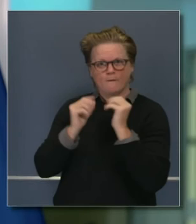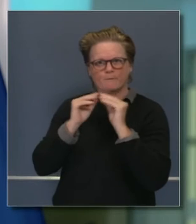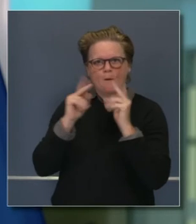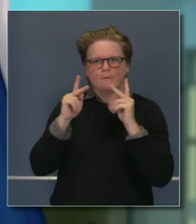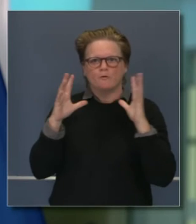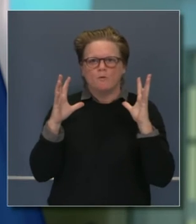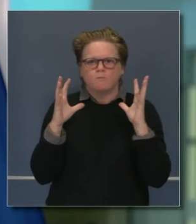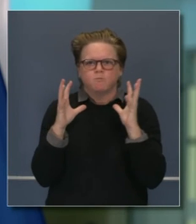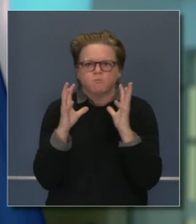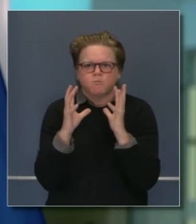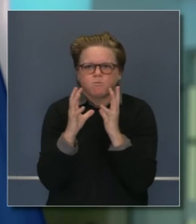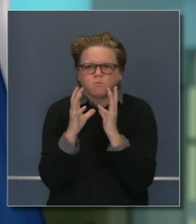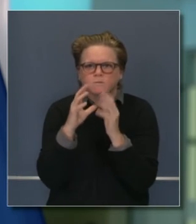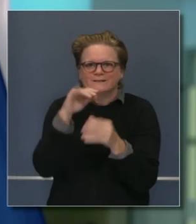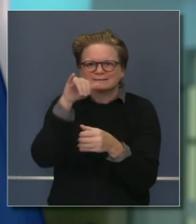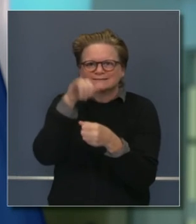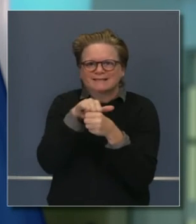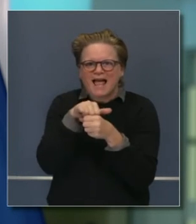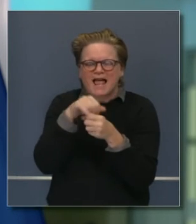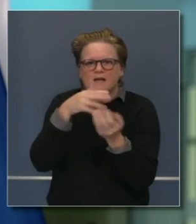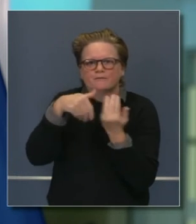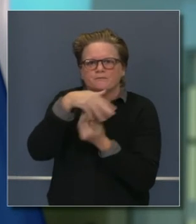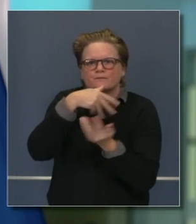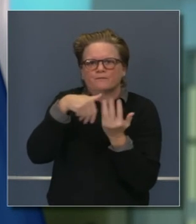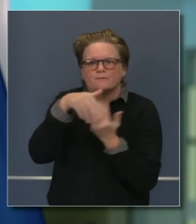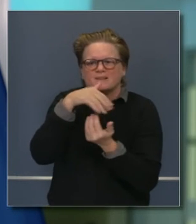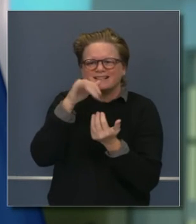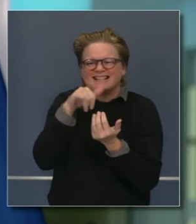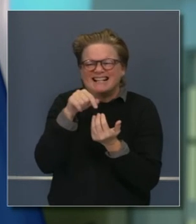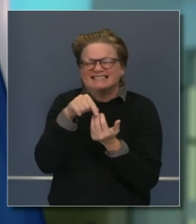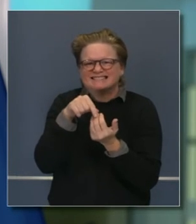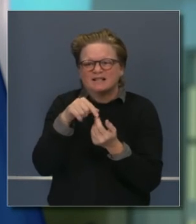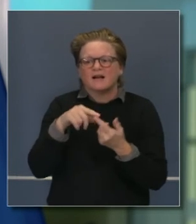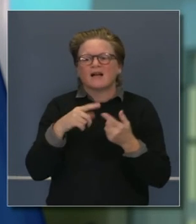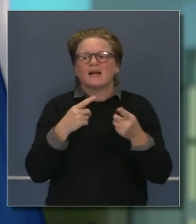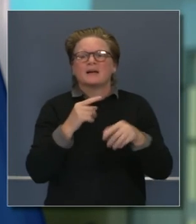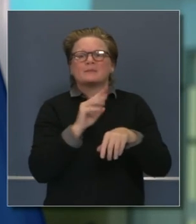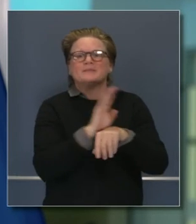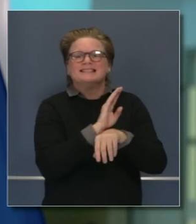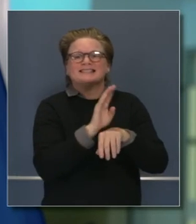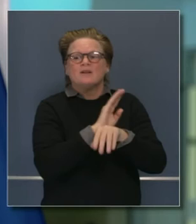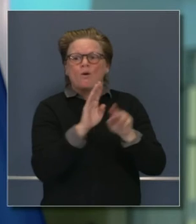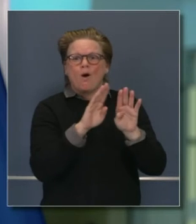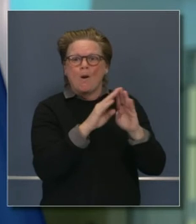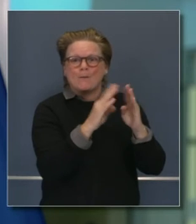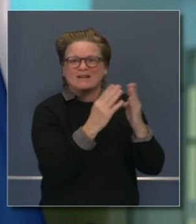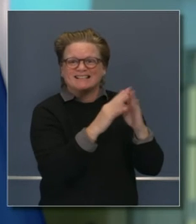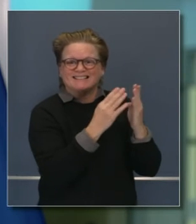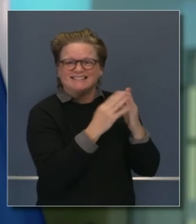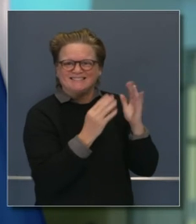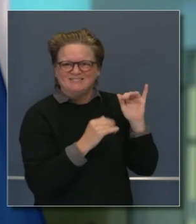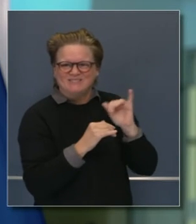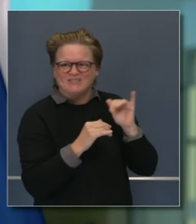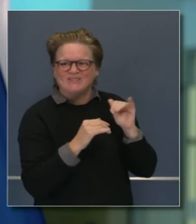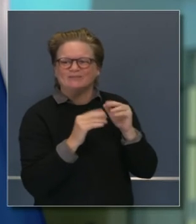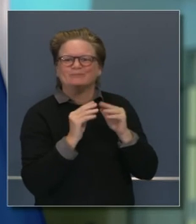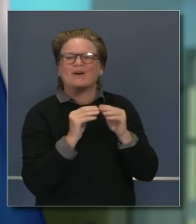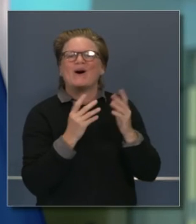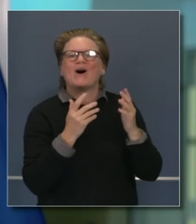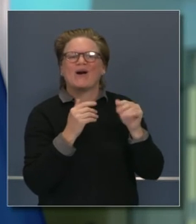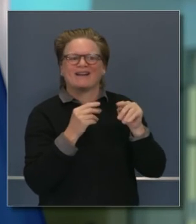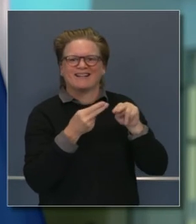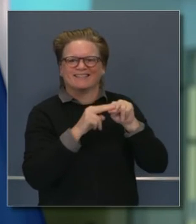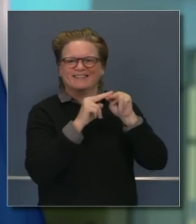en base al movimiento de los condados en los niveles. Así que vamos a darle una respuesta como